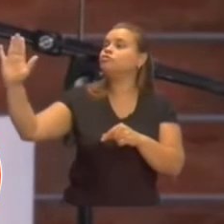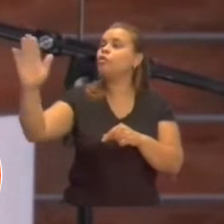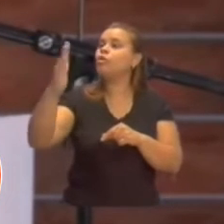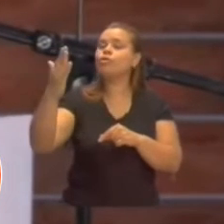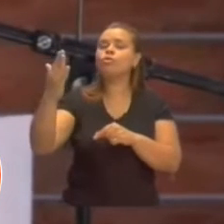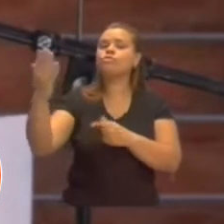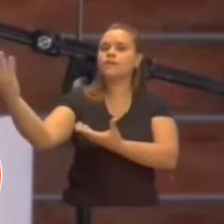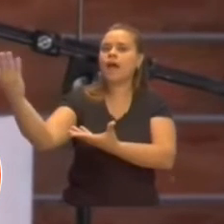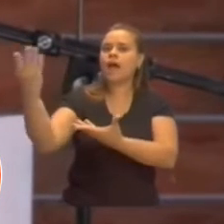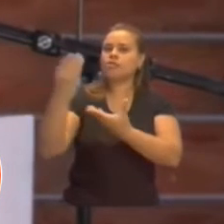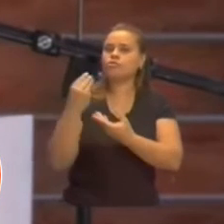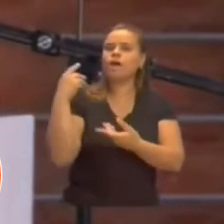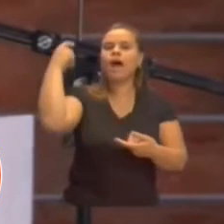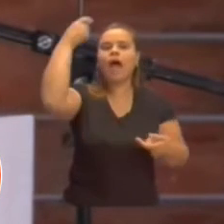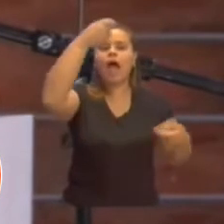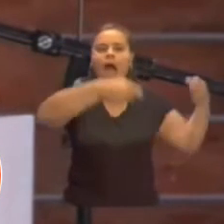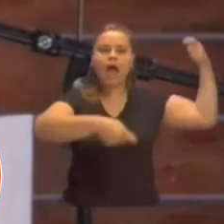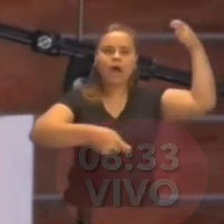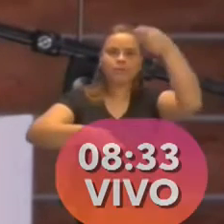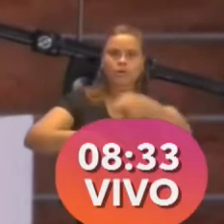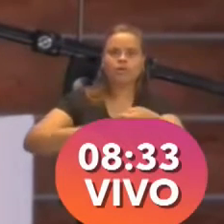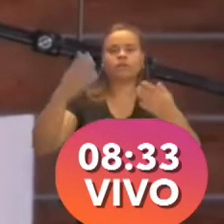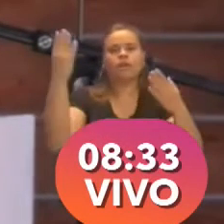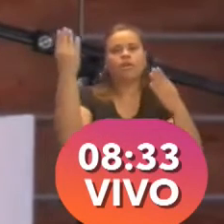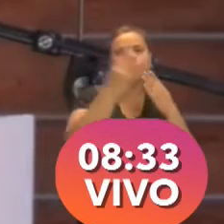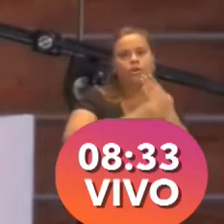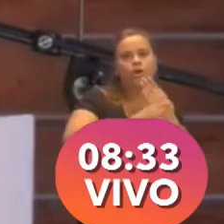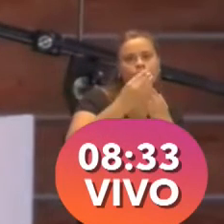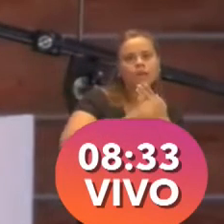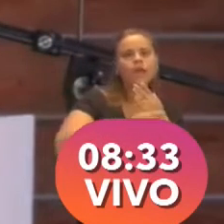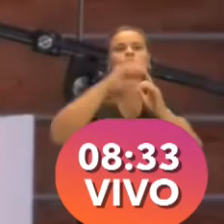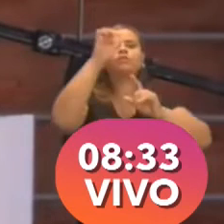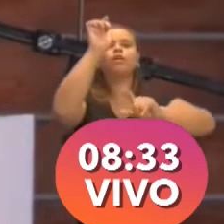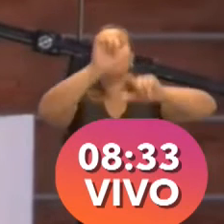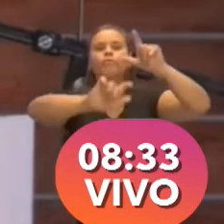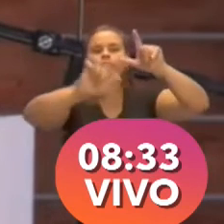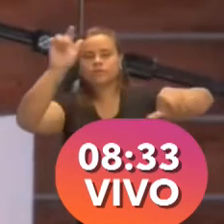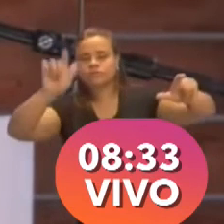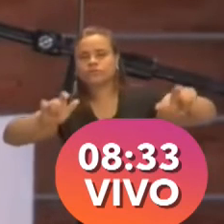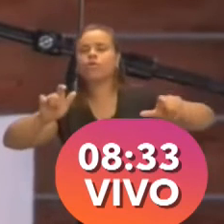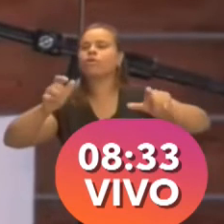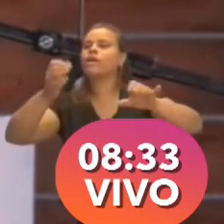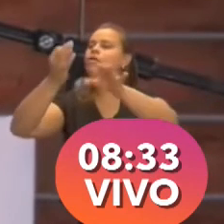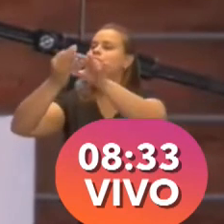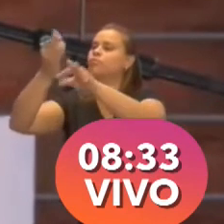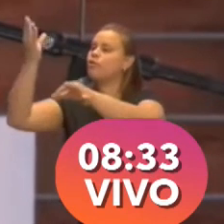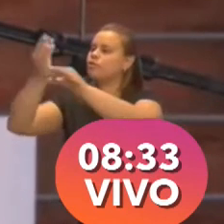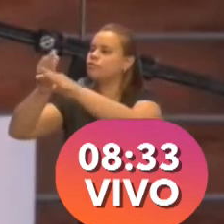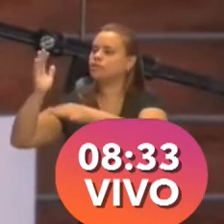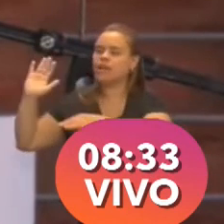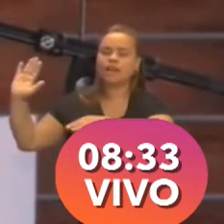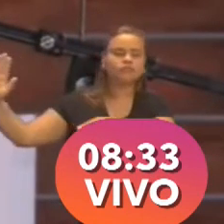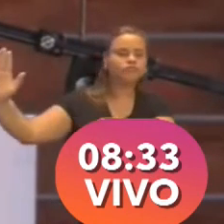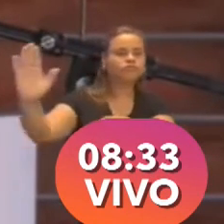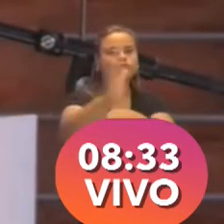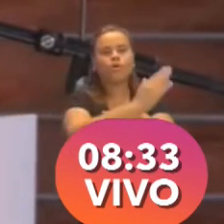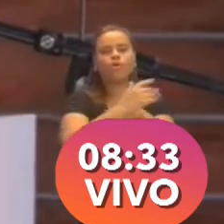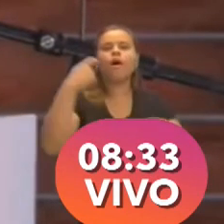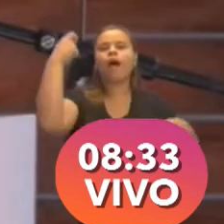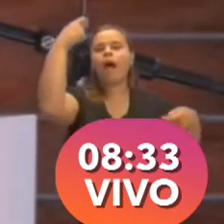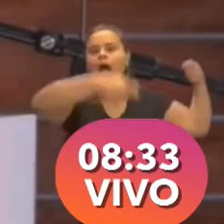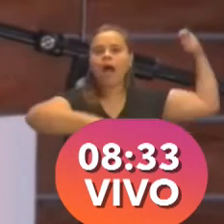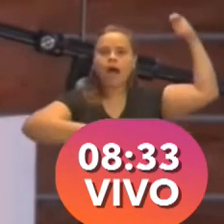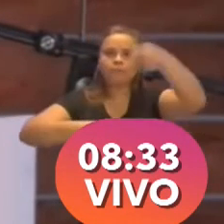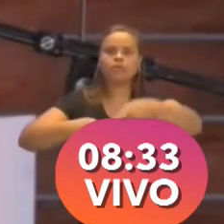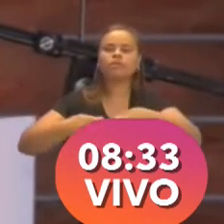inversión económica por una parte, pero claramente con un acompañamiento fuerte y vital de los trabajadores y las trabajadoras